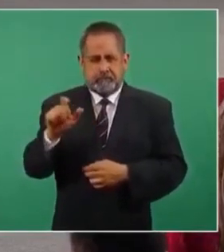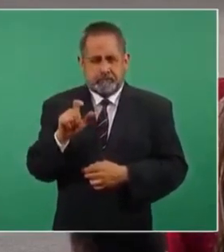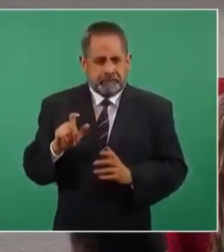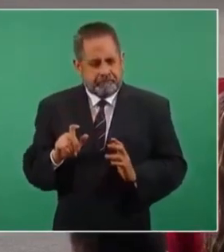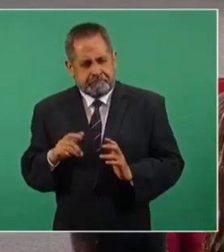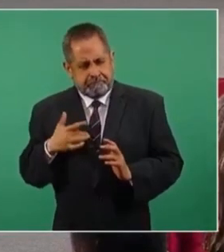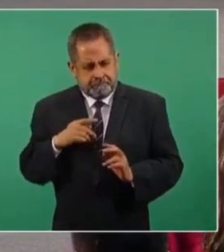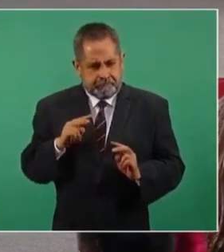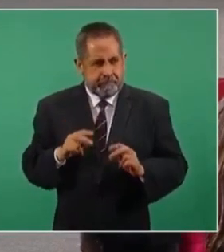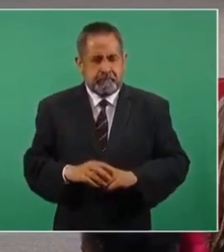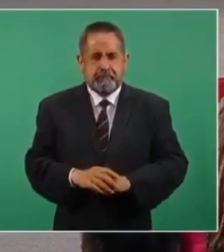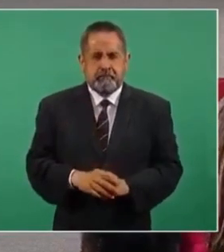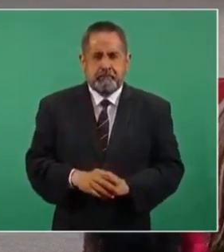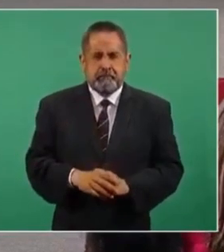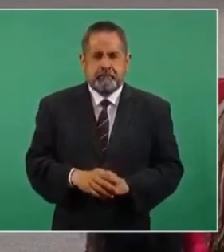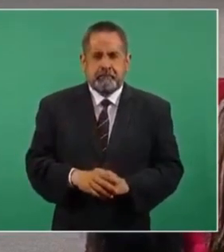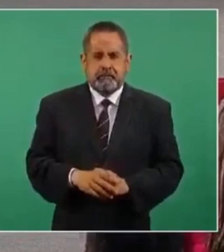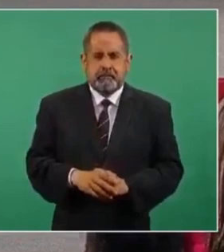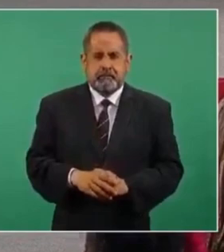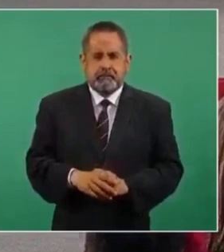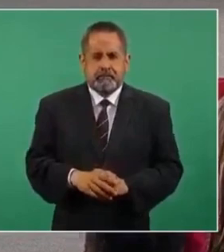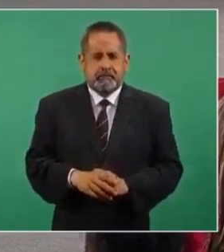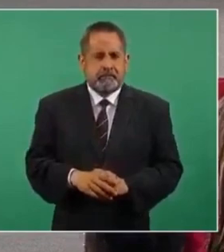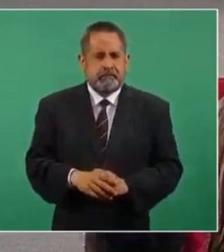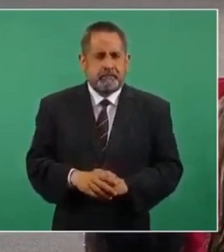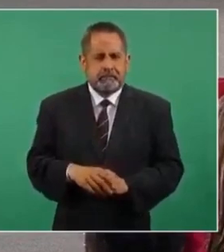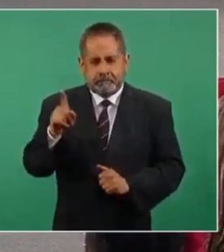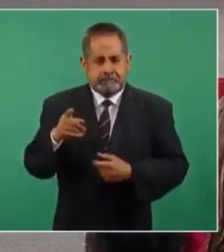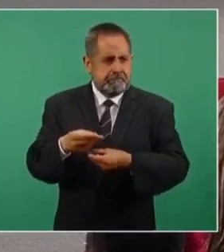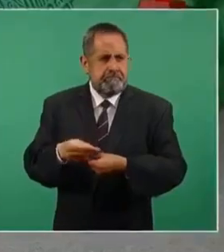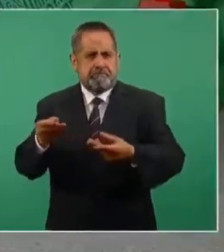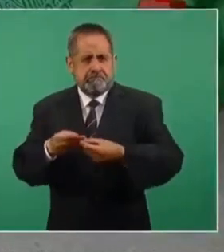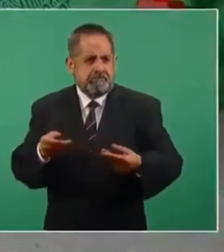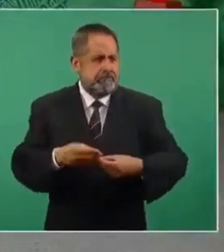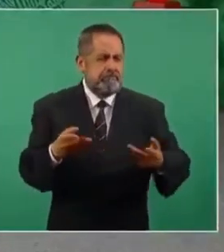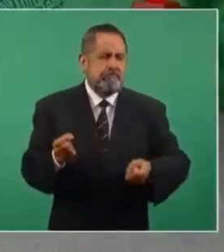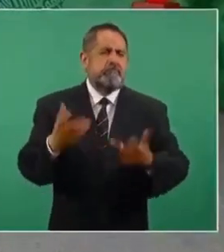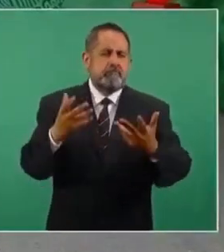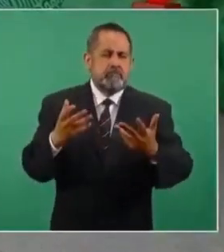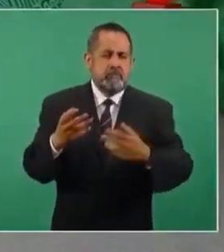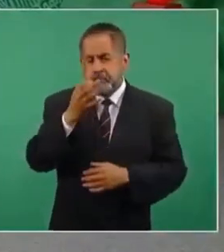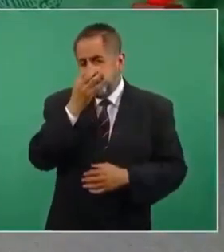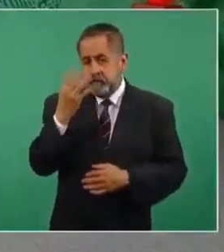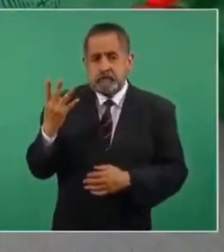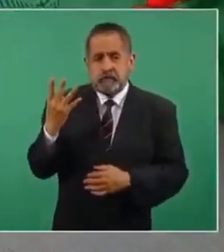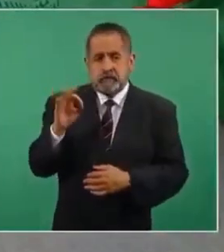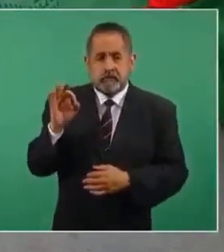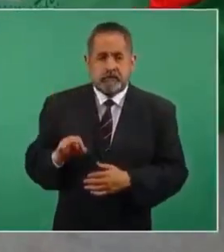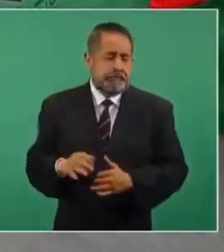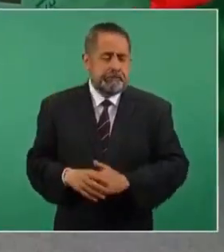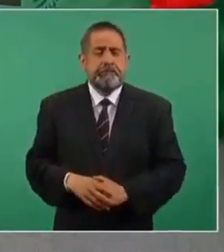ha distribuido cuatro por ciento,